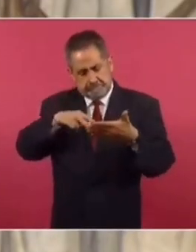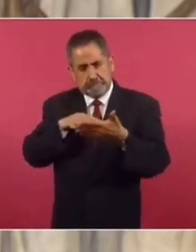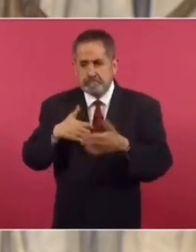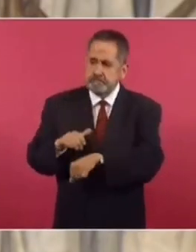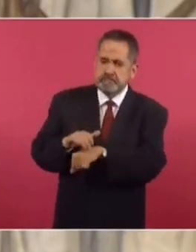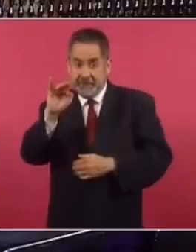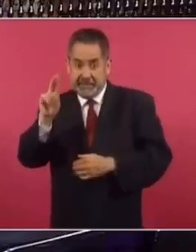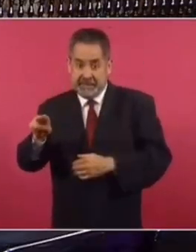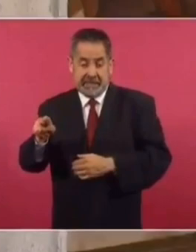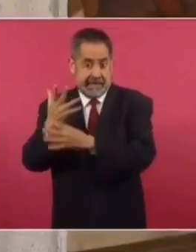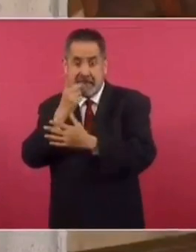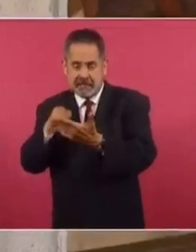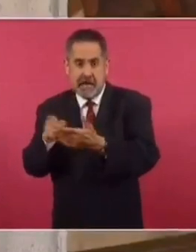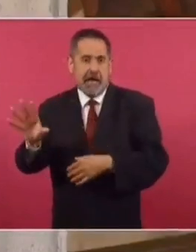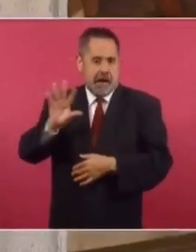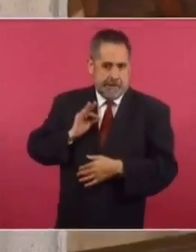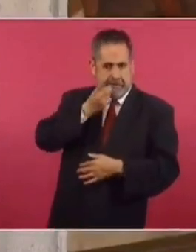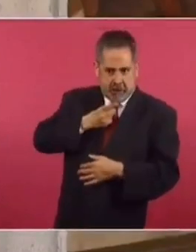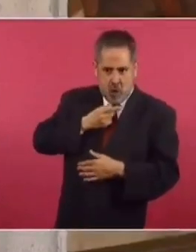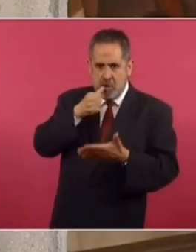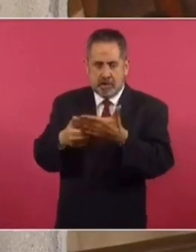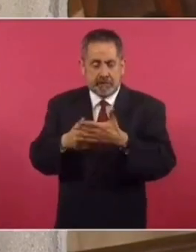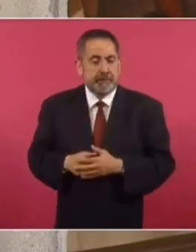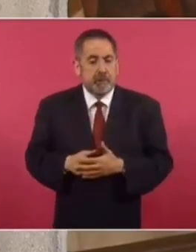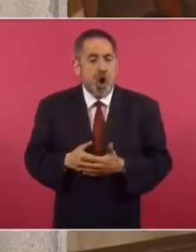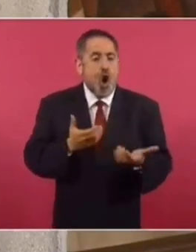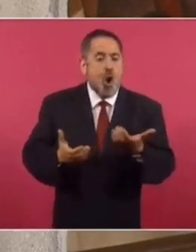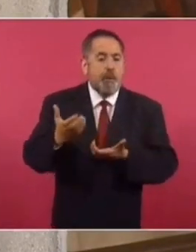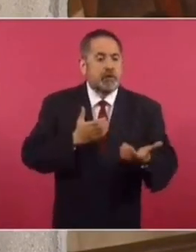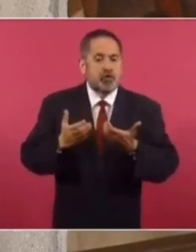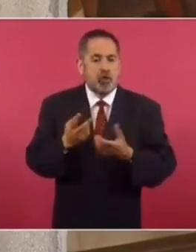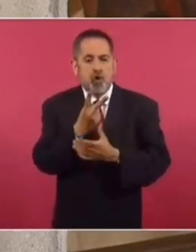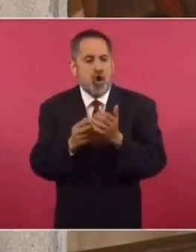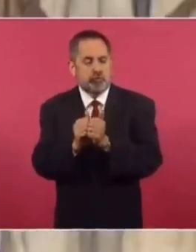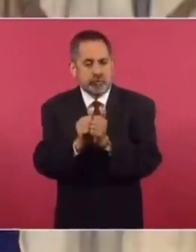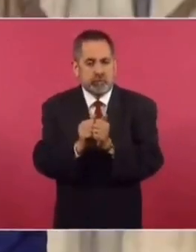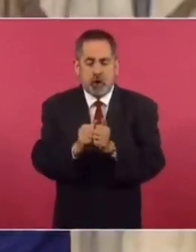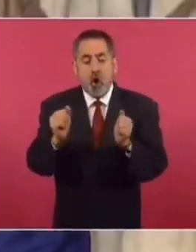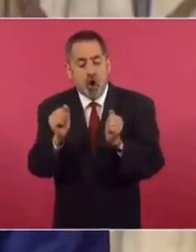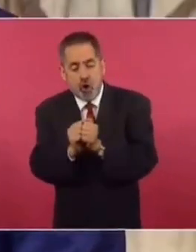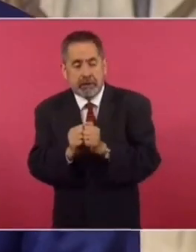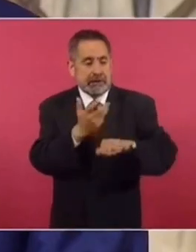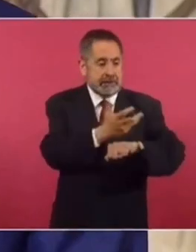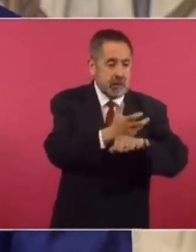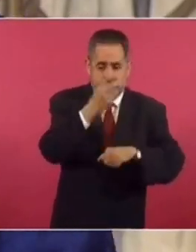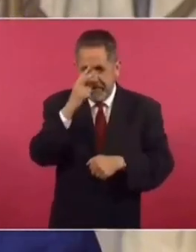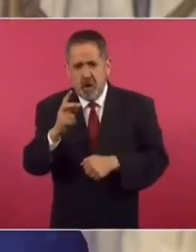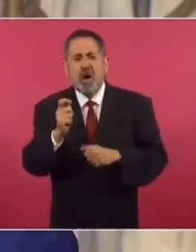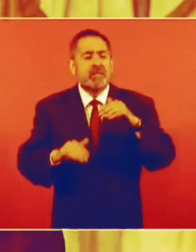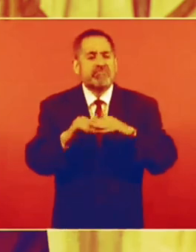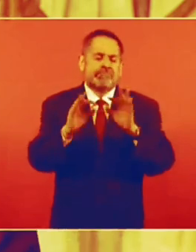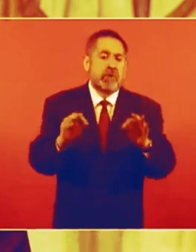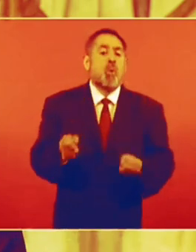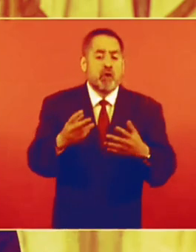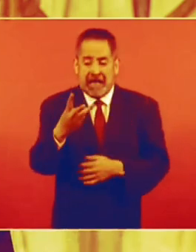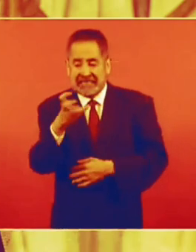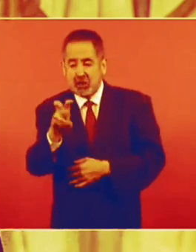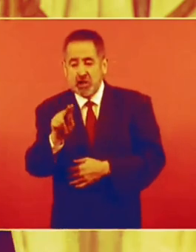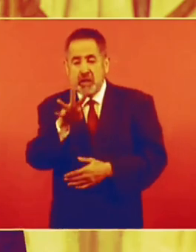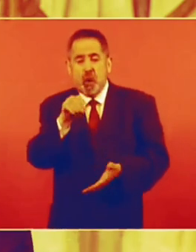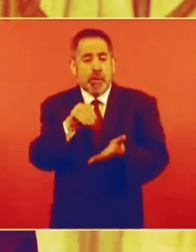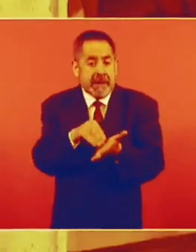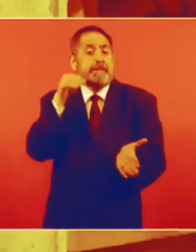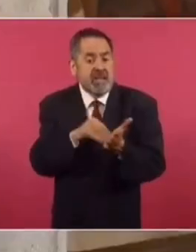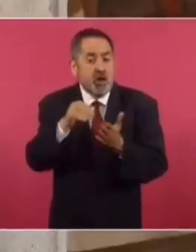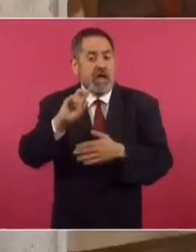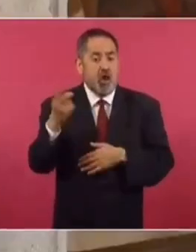mi amigo el presidente Biden me dice que el comercio bilateral en bienes entre Estados Unidos y México ha alcanzado los 384